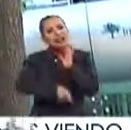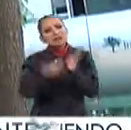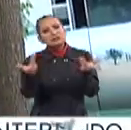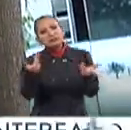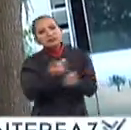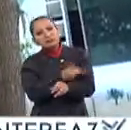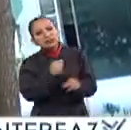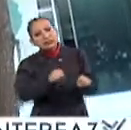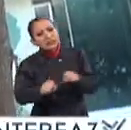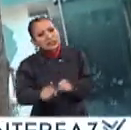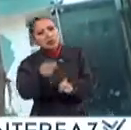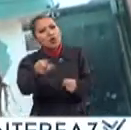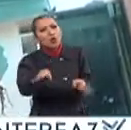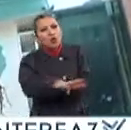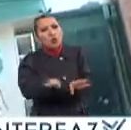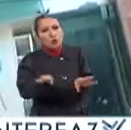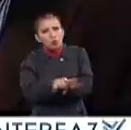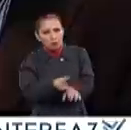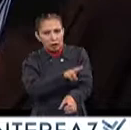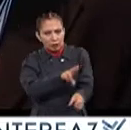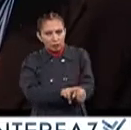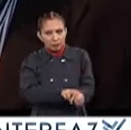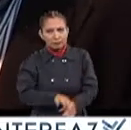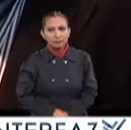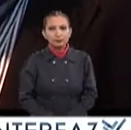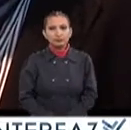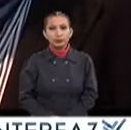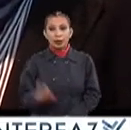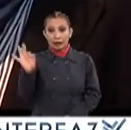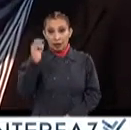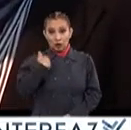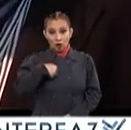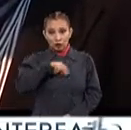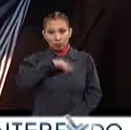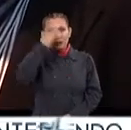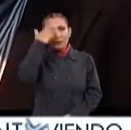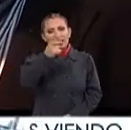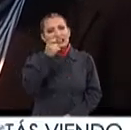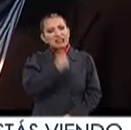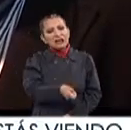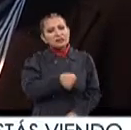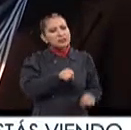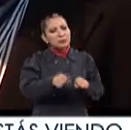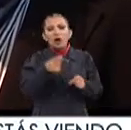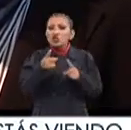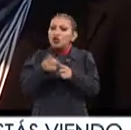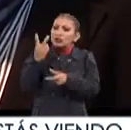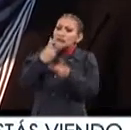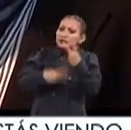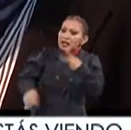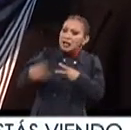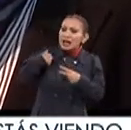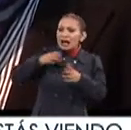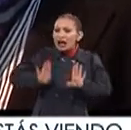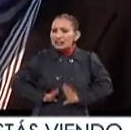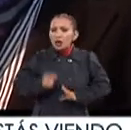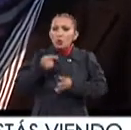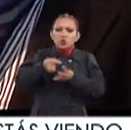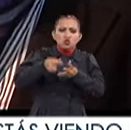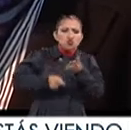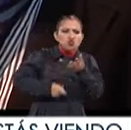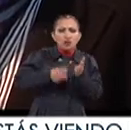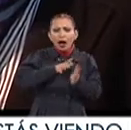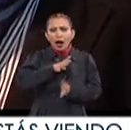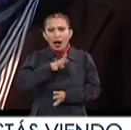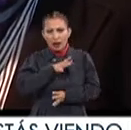pormenores de este tipo de fenómenos naturales Si nosotros sabemos de qué se tratan, de dónde pueden venir Qué características pueden